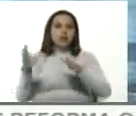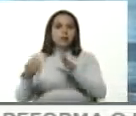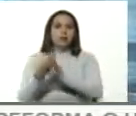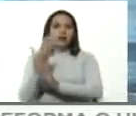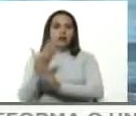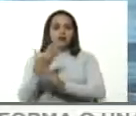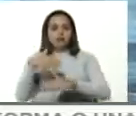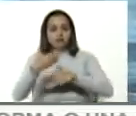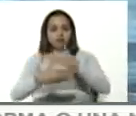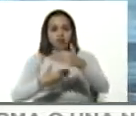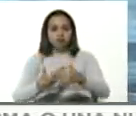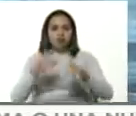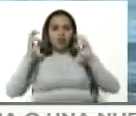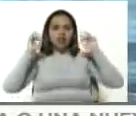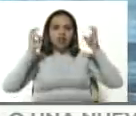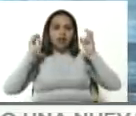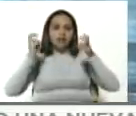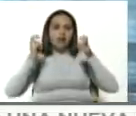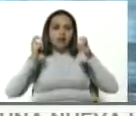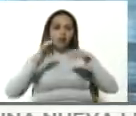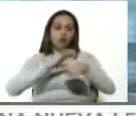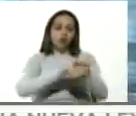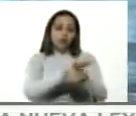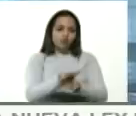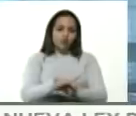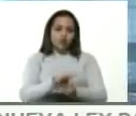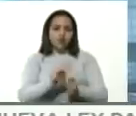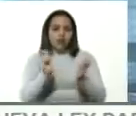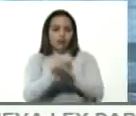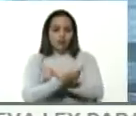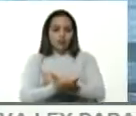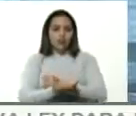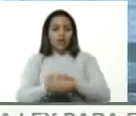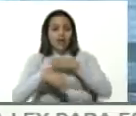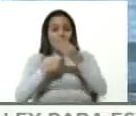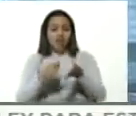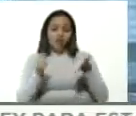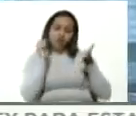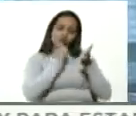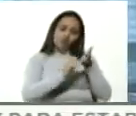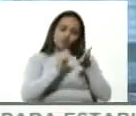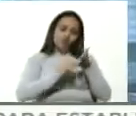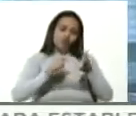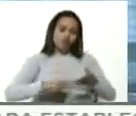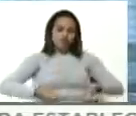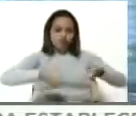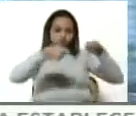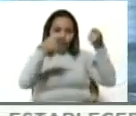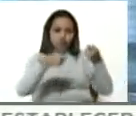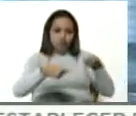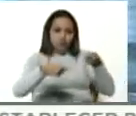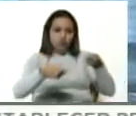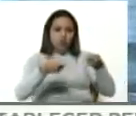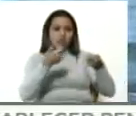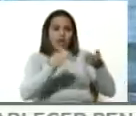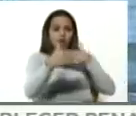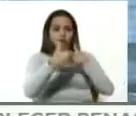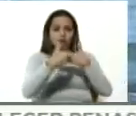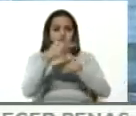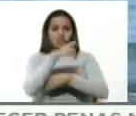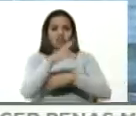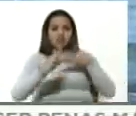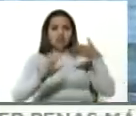por el tema del coronavirus. Ha hecho totalmente un expediente de lo que ha sido víctima Venezuela con las agresiones, con las medidas